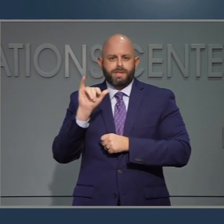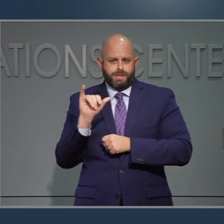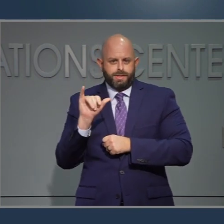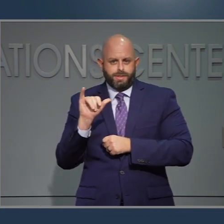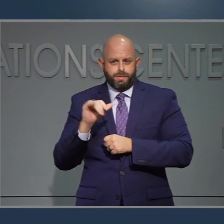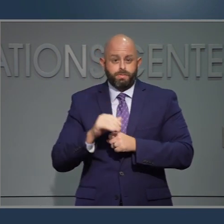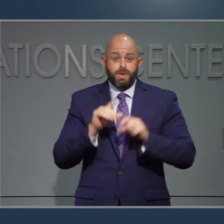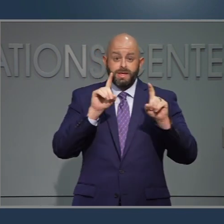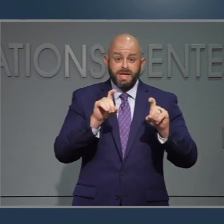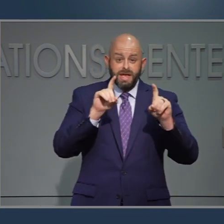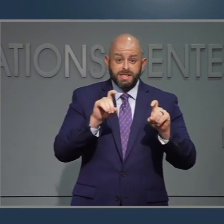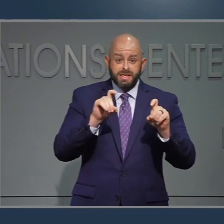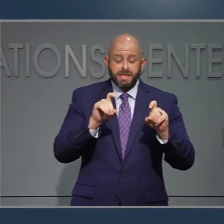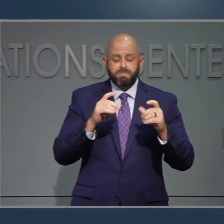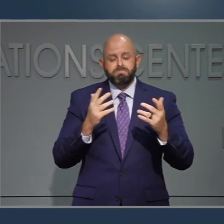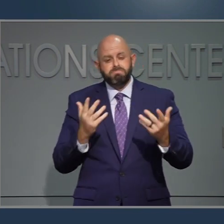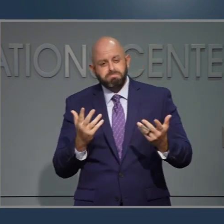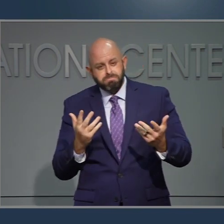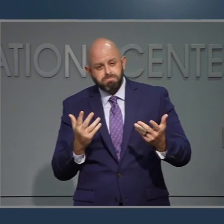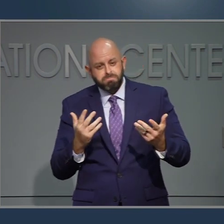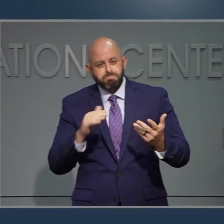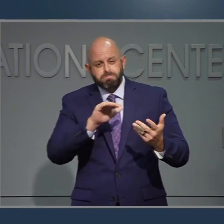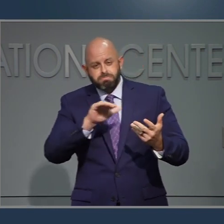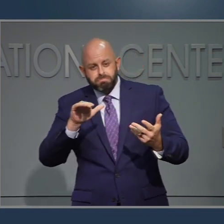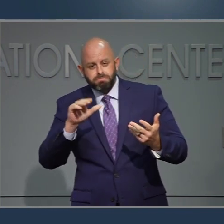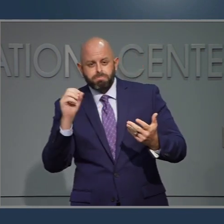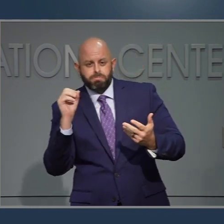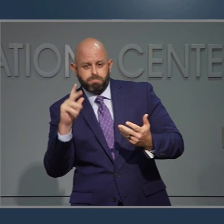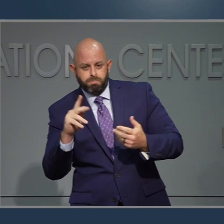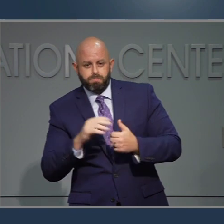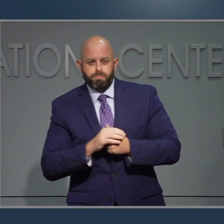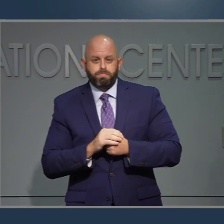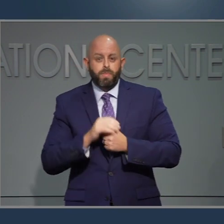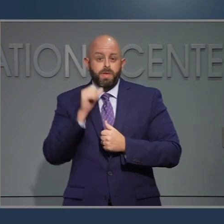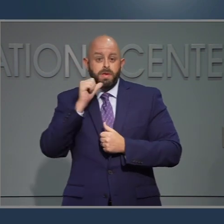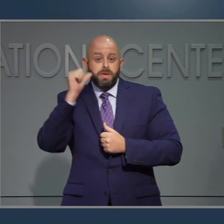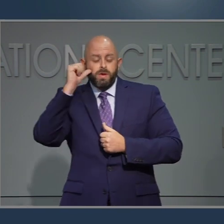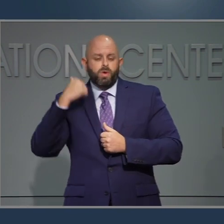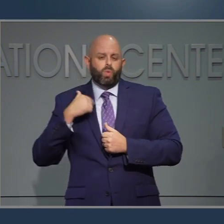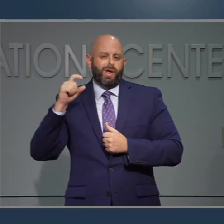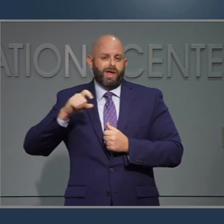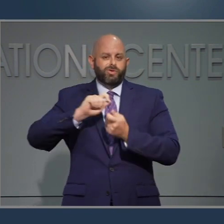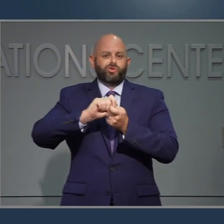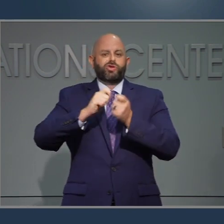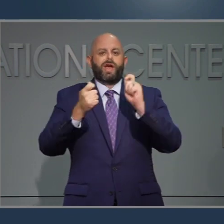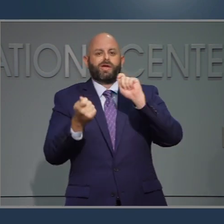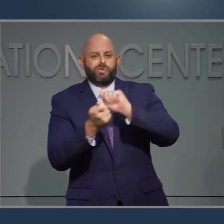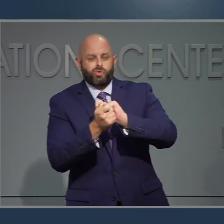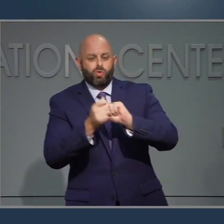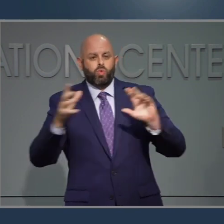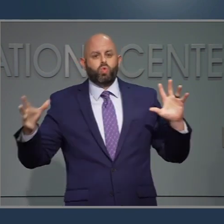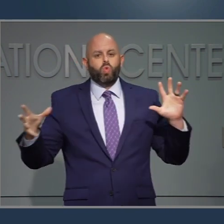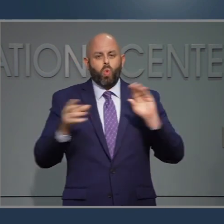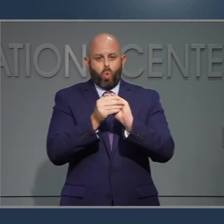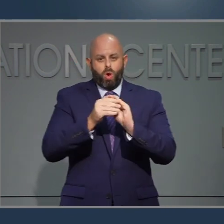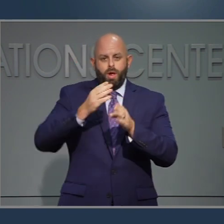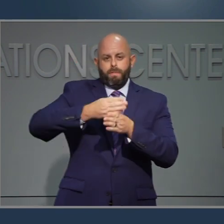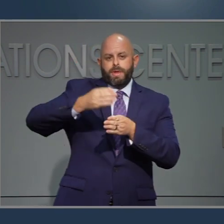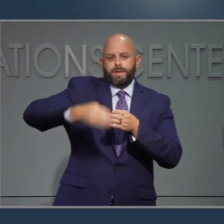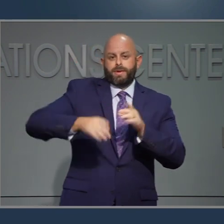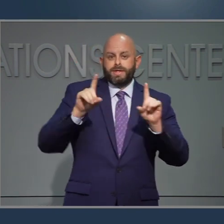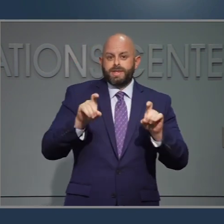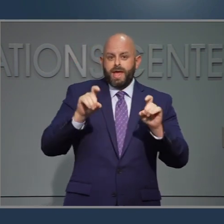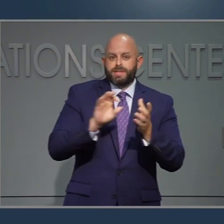capacidad son las pruebas y le damos una flecha hacia un lado. El día de ayer anunciamos unas correcciones del conteo de pruebas